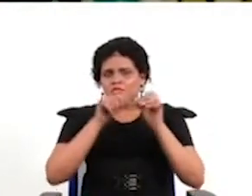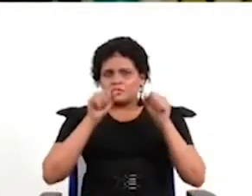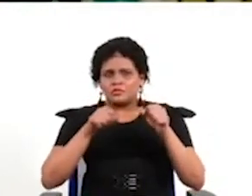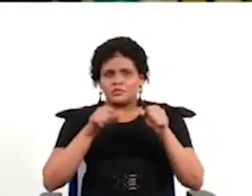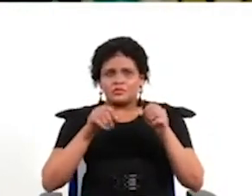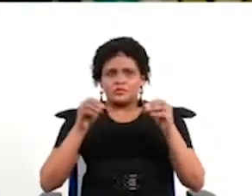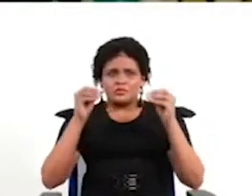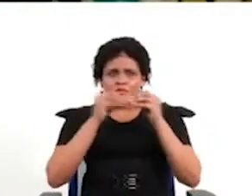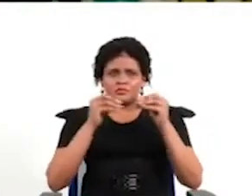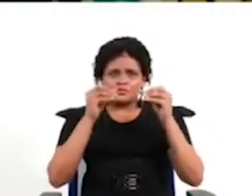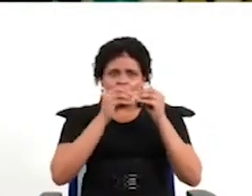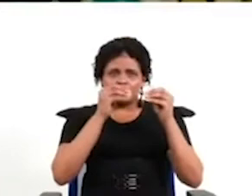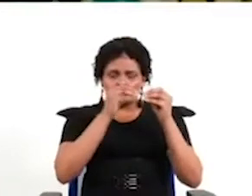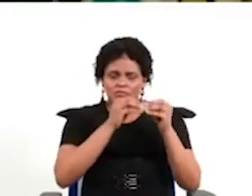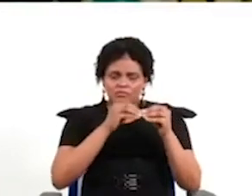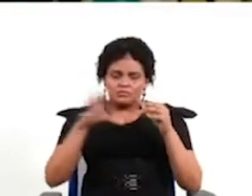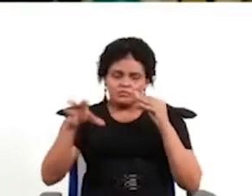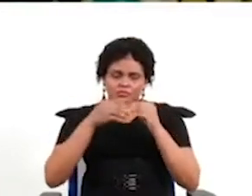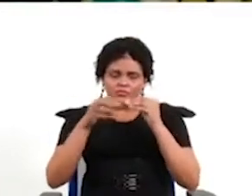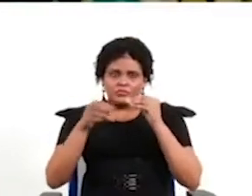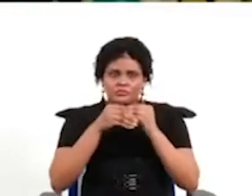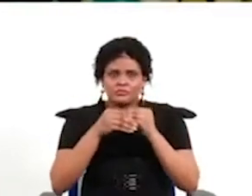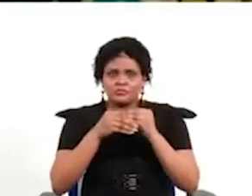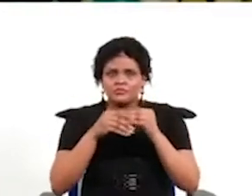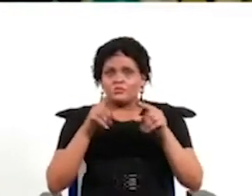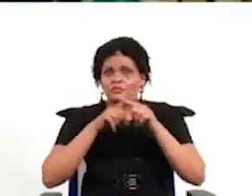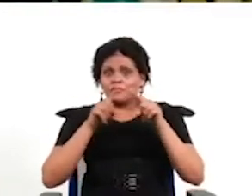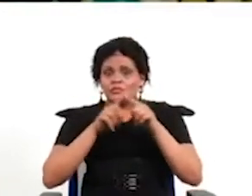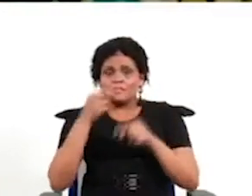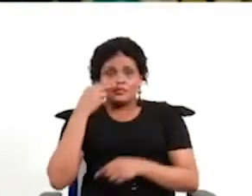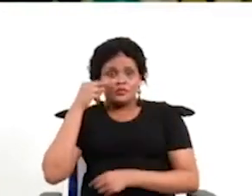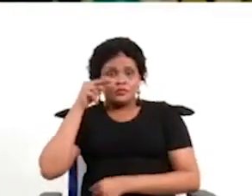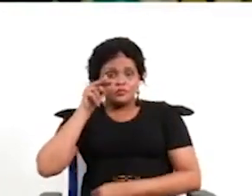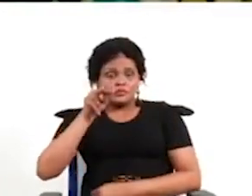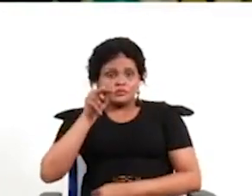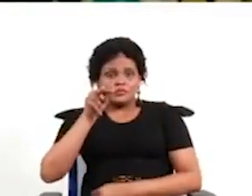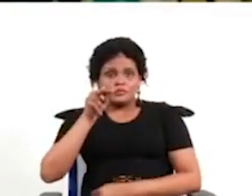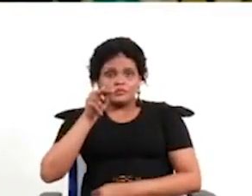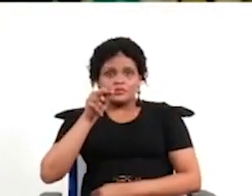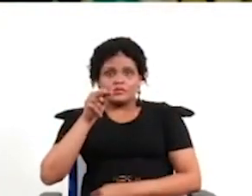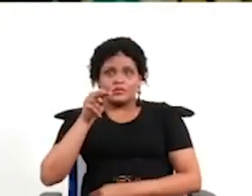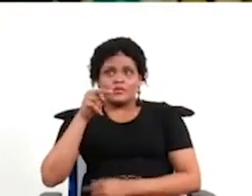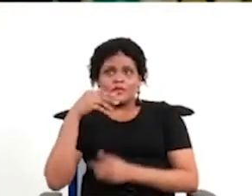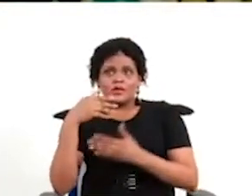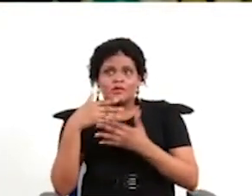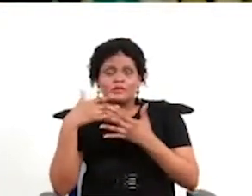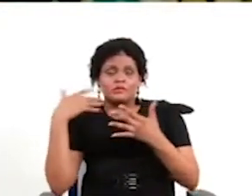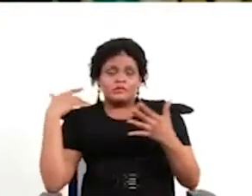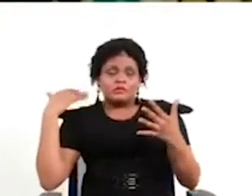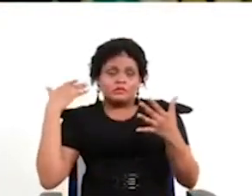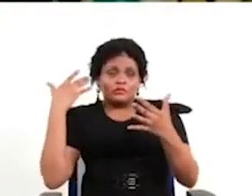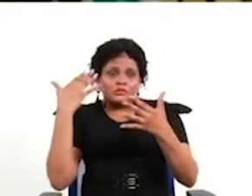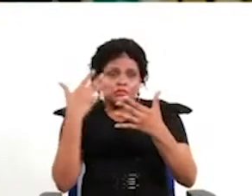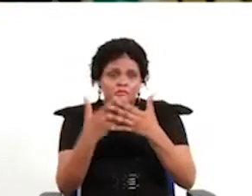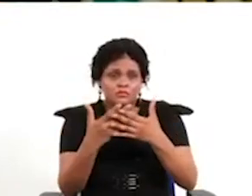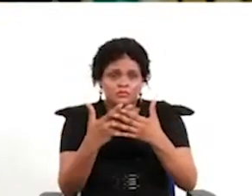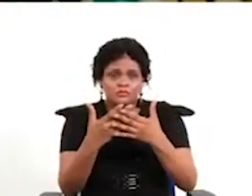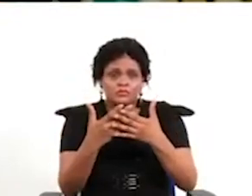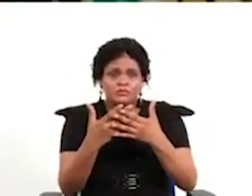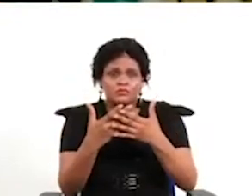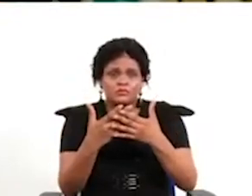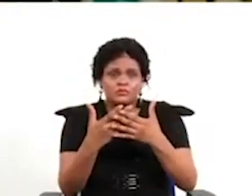fueron cruzando distintas variables y lo que veían es que a lo largo del tiempo ha ido creciendo